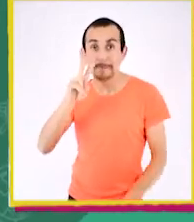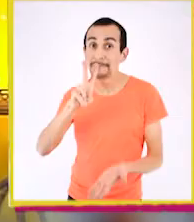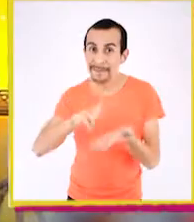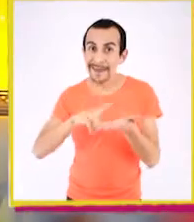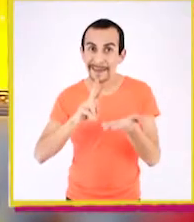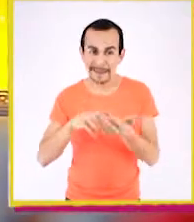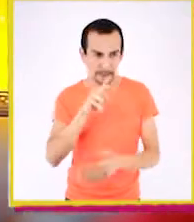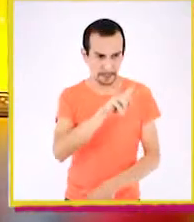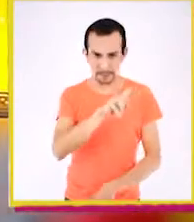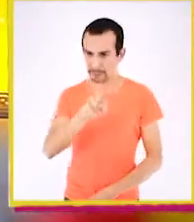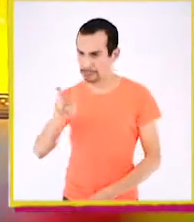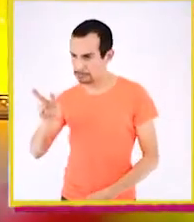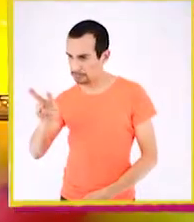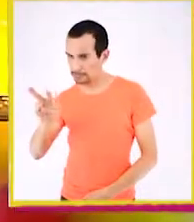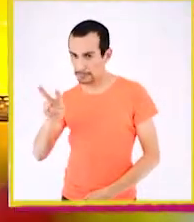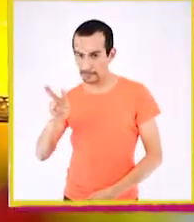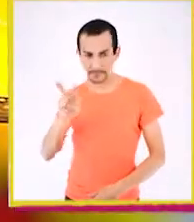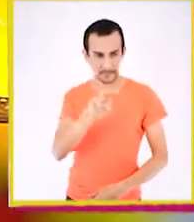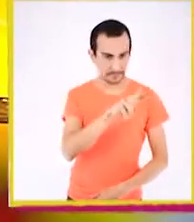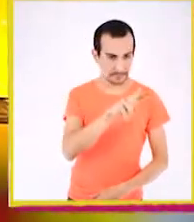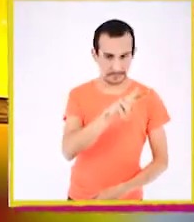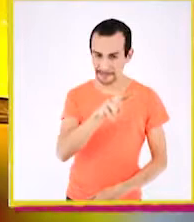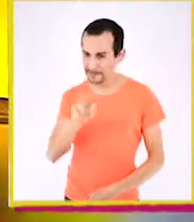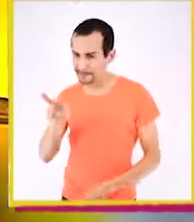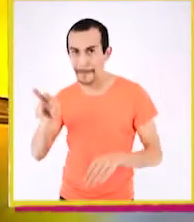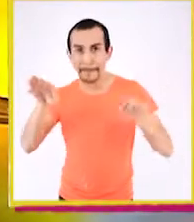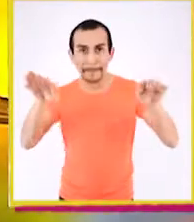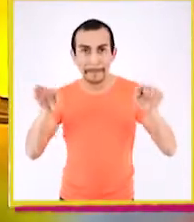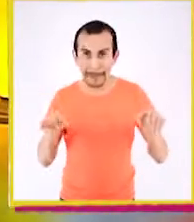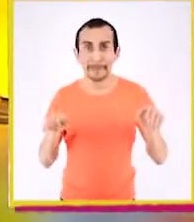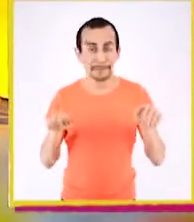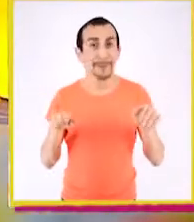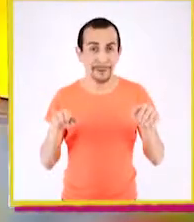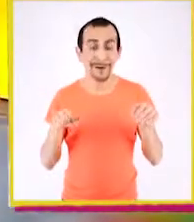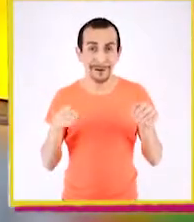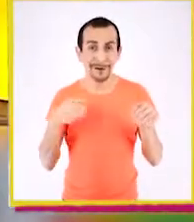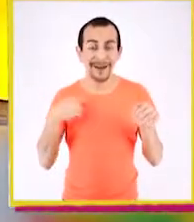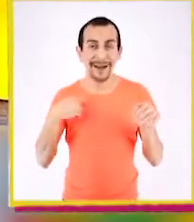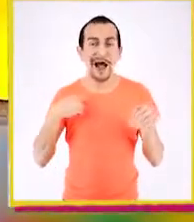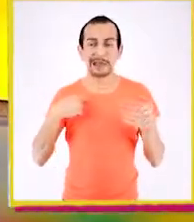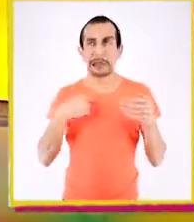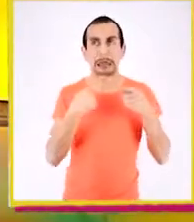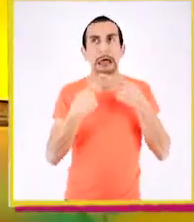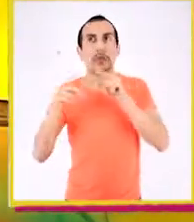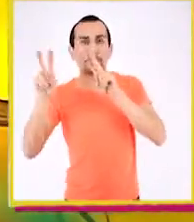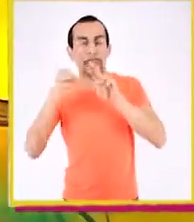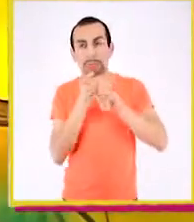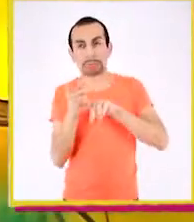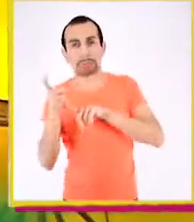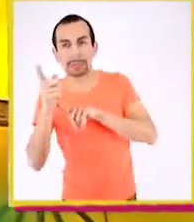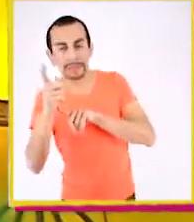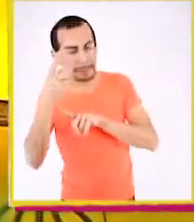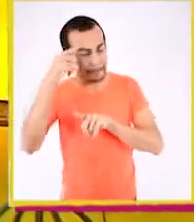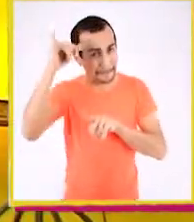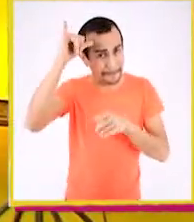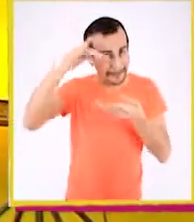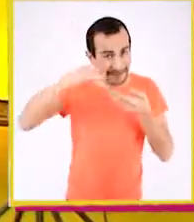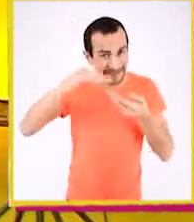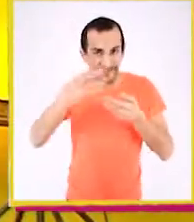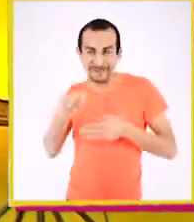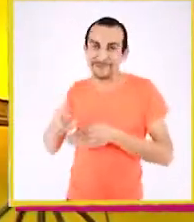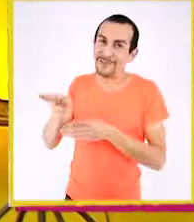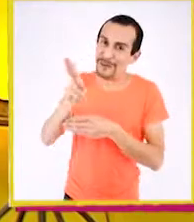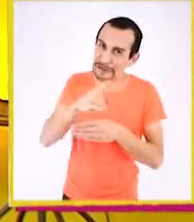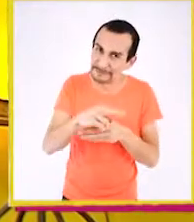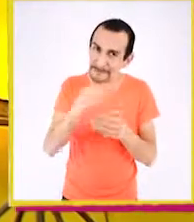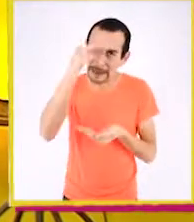Claro que sí, se lee igual hacia adelante y hacia atrás. Ya nos fuimos por las ramas otra vez. Perdón,